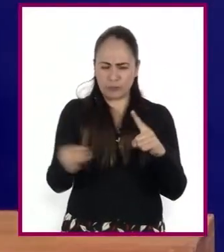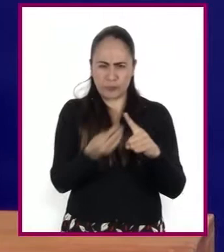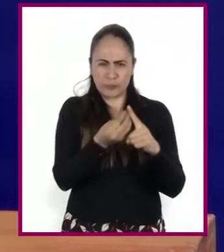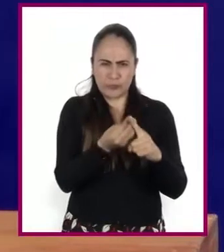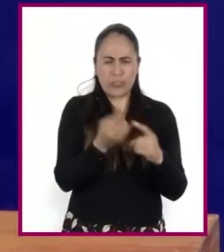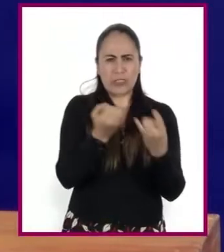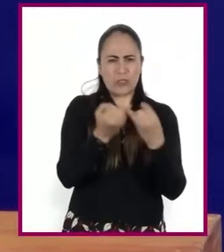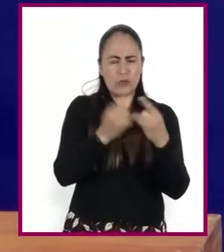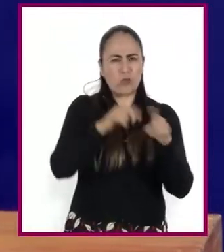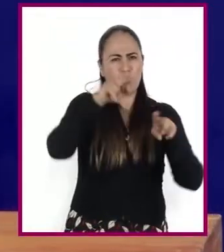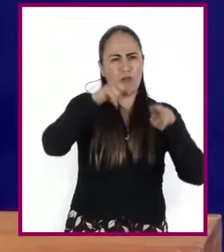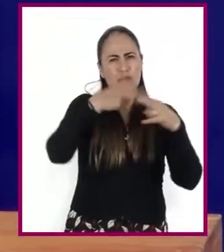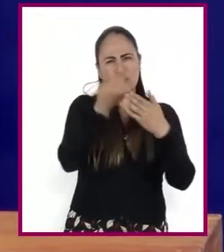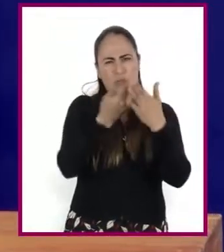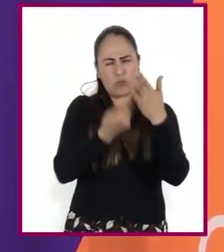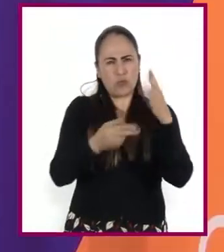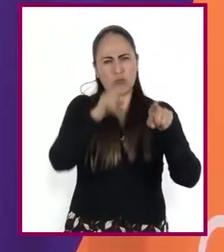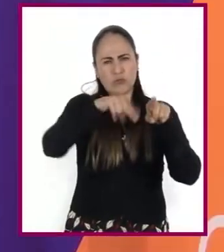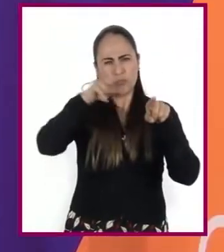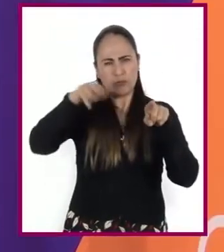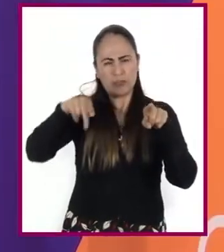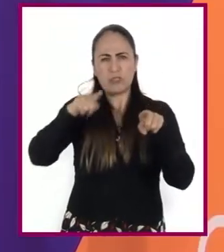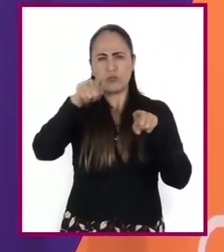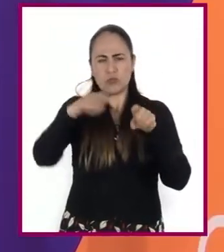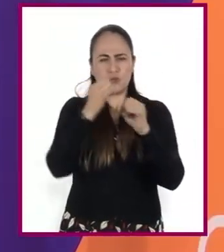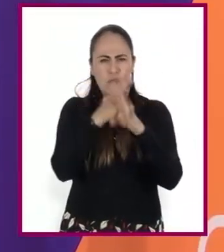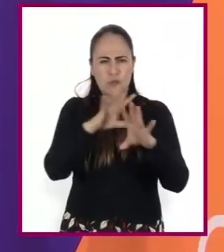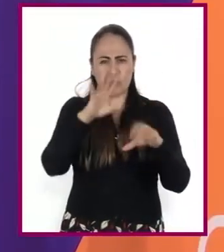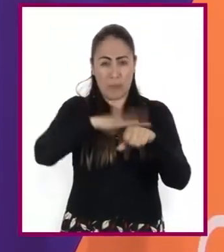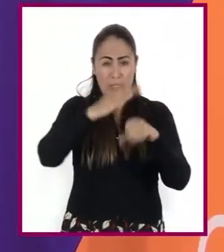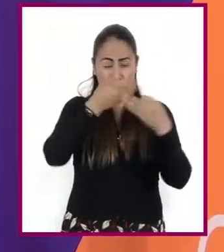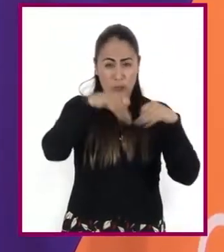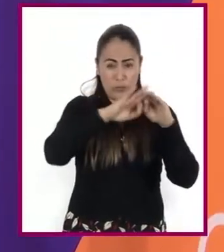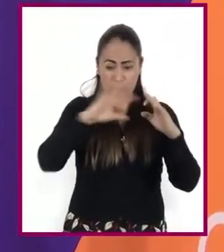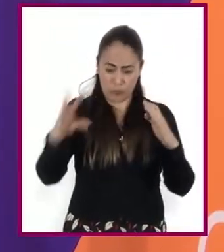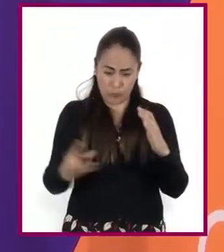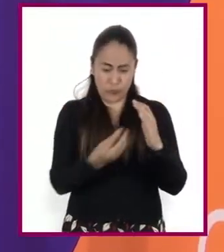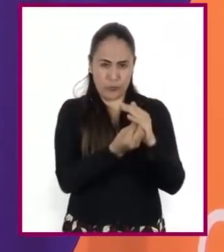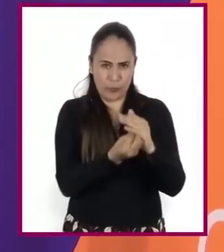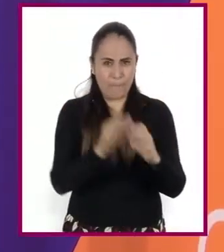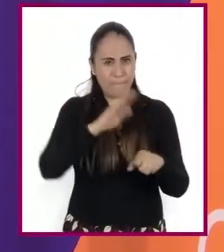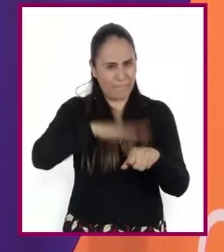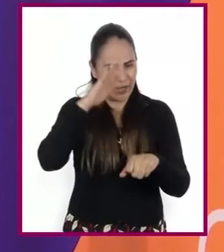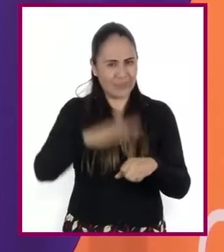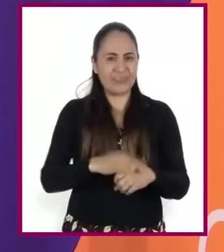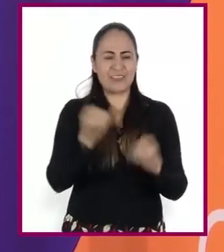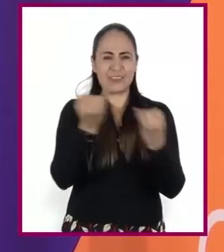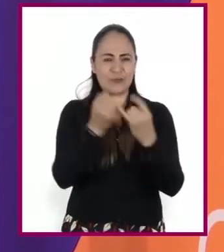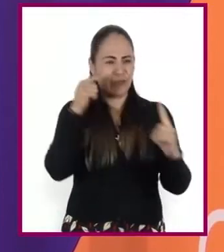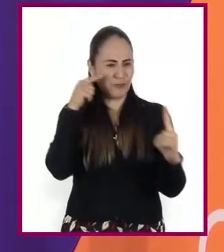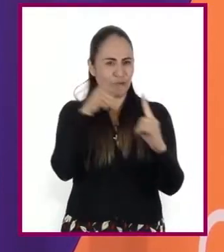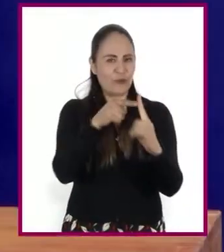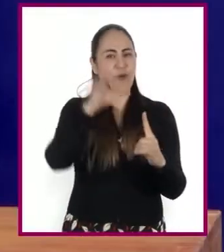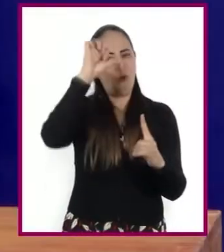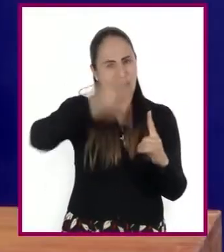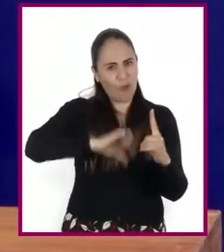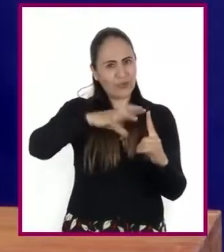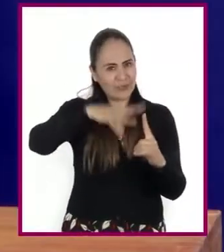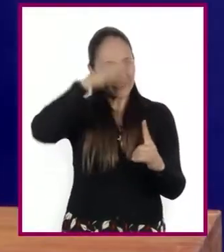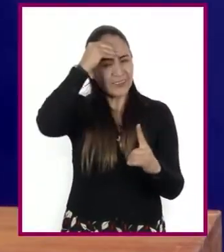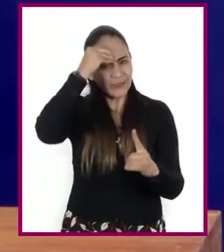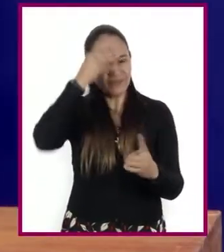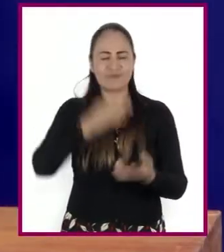y demás elementos que complementarán la información principal. Y, precisamente, nos enfocaremos en ese aspecto.